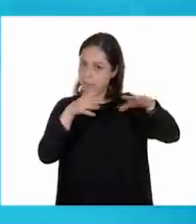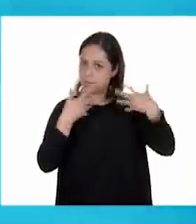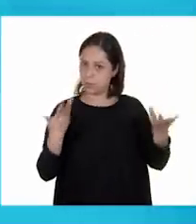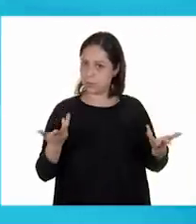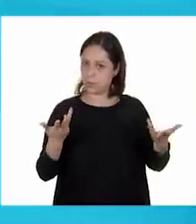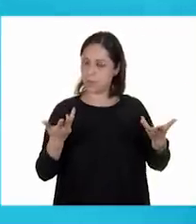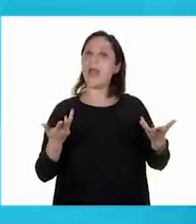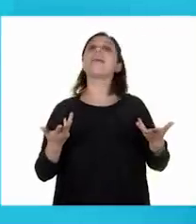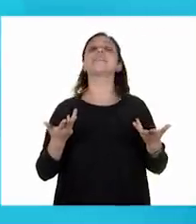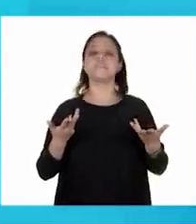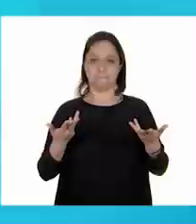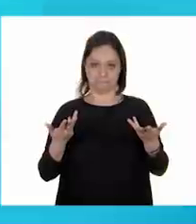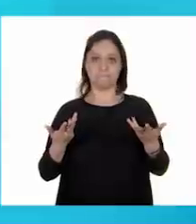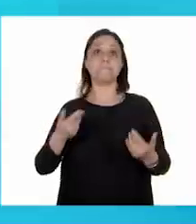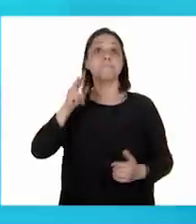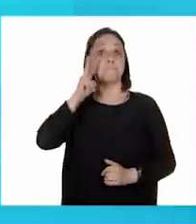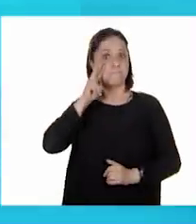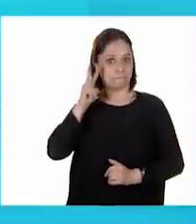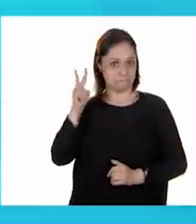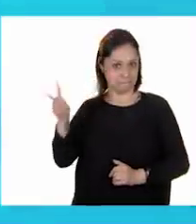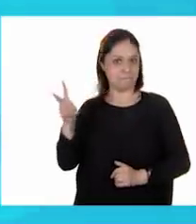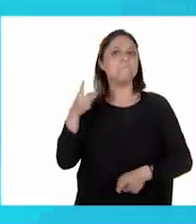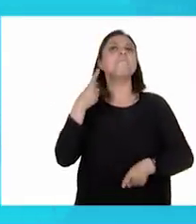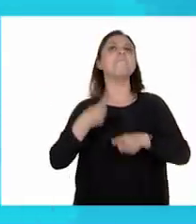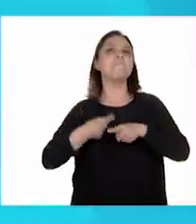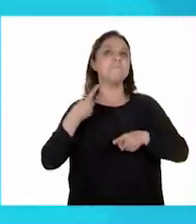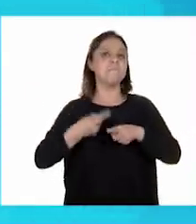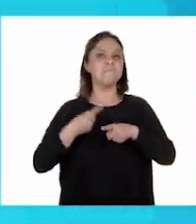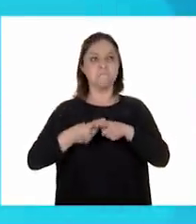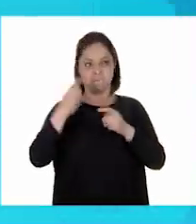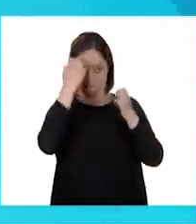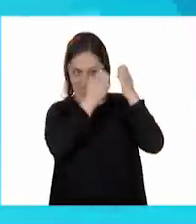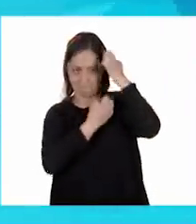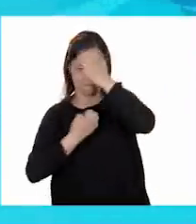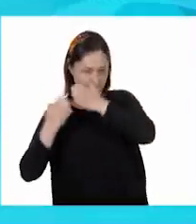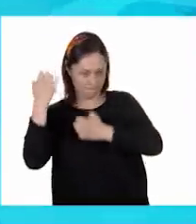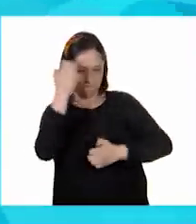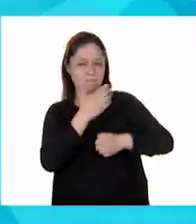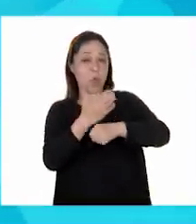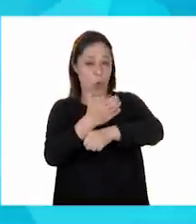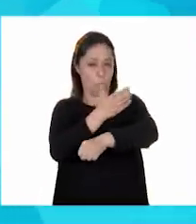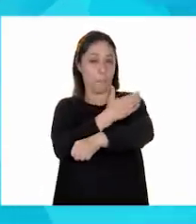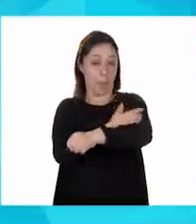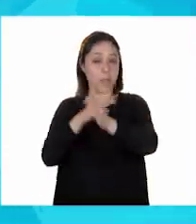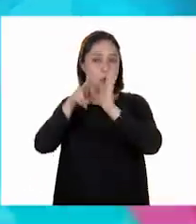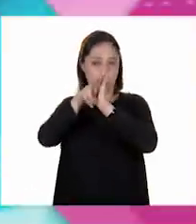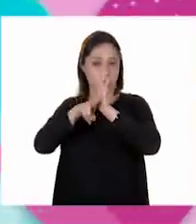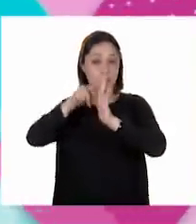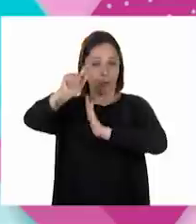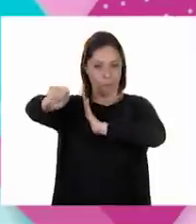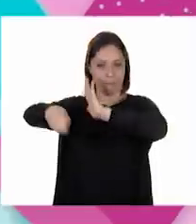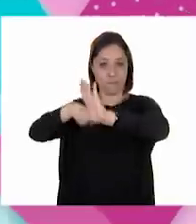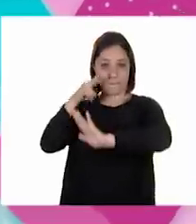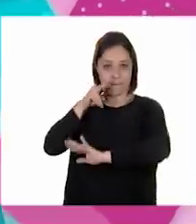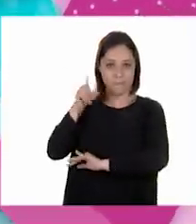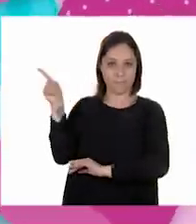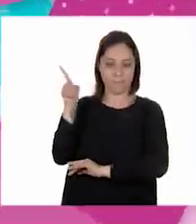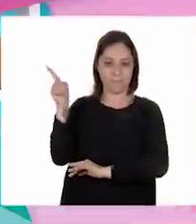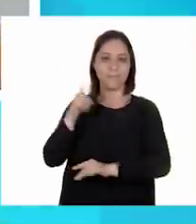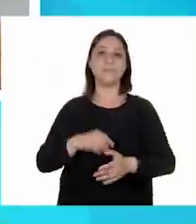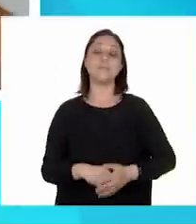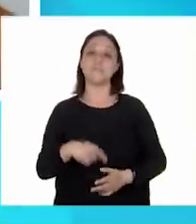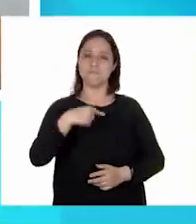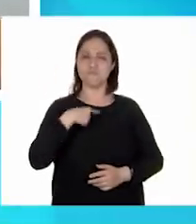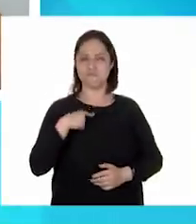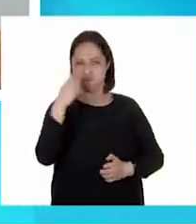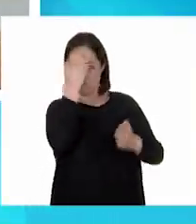Entonces, ahora vamos a ver la revisión que ya un compañero nos mandó sobre este texto. Voy a